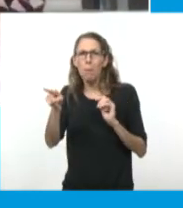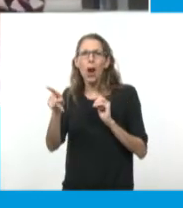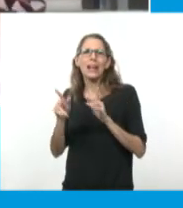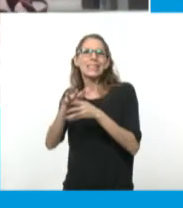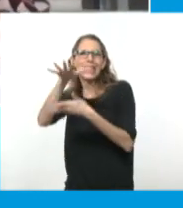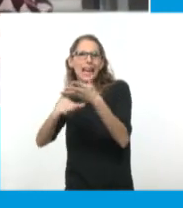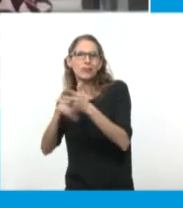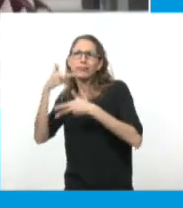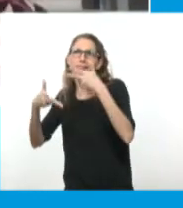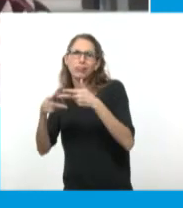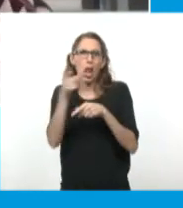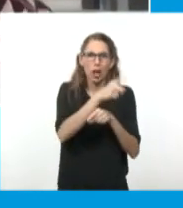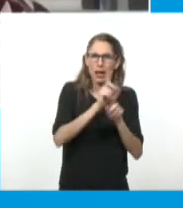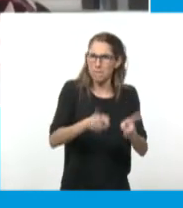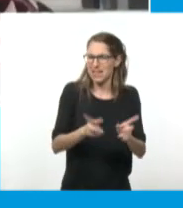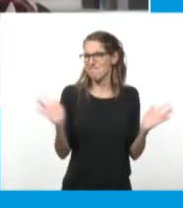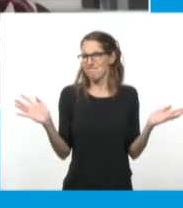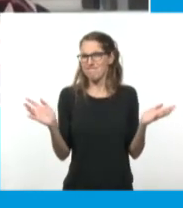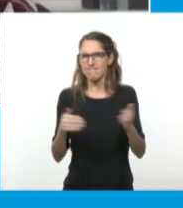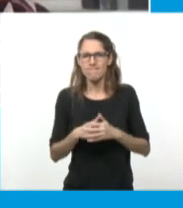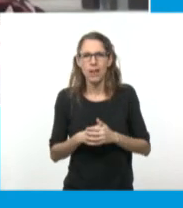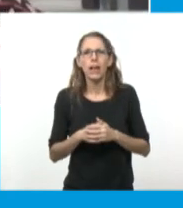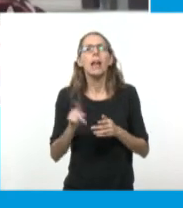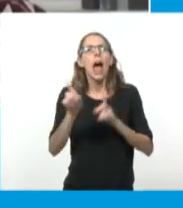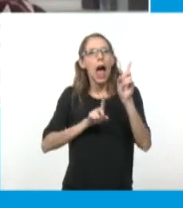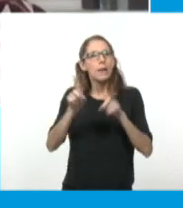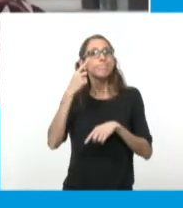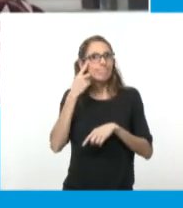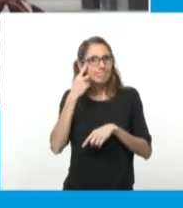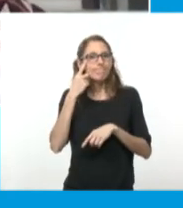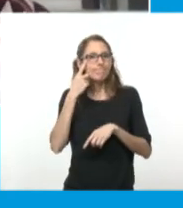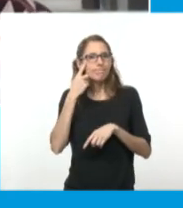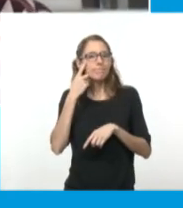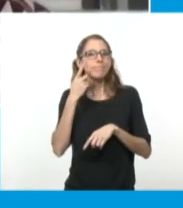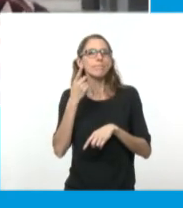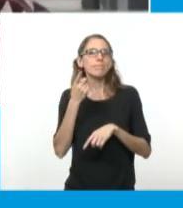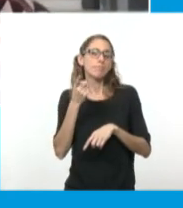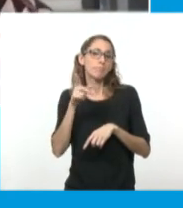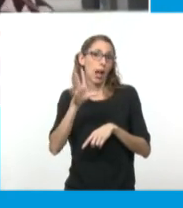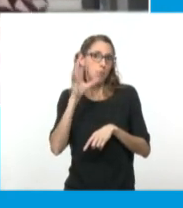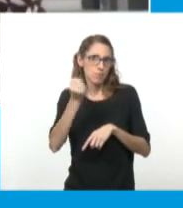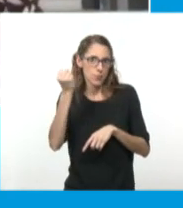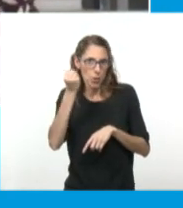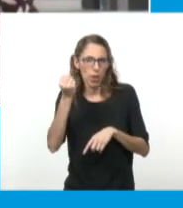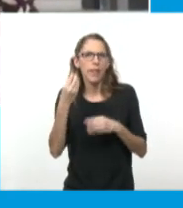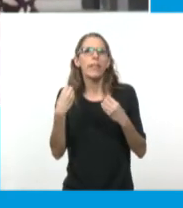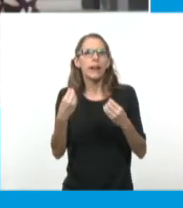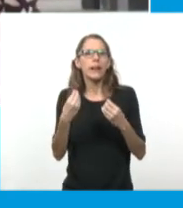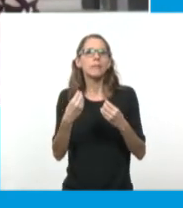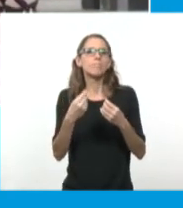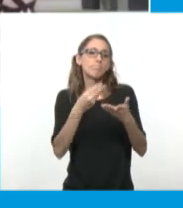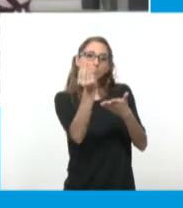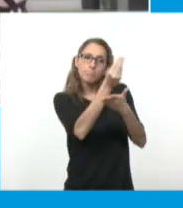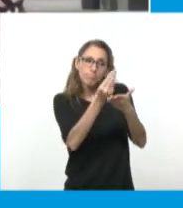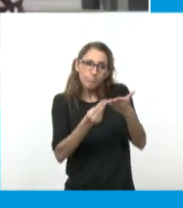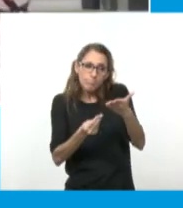un clima que también, junto con la idea, es otra de las cosas como más importantes. Puede construir un clima